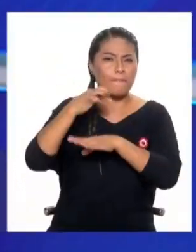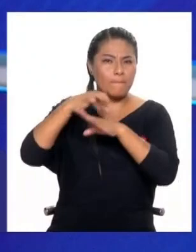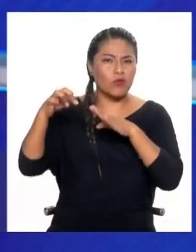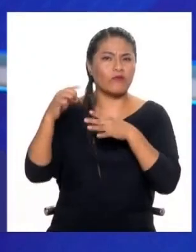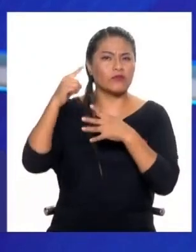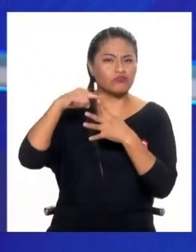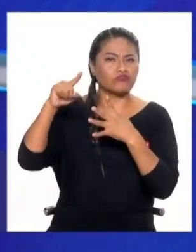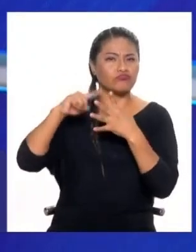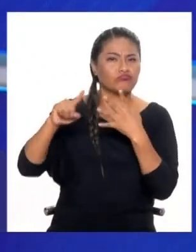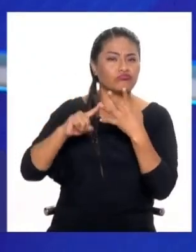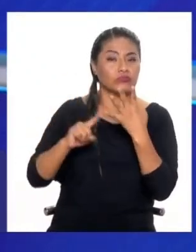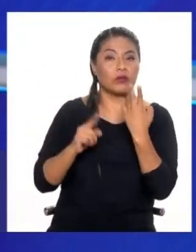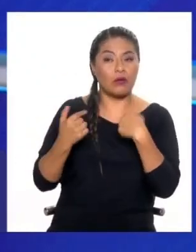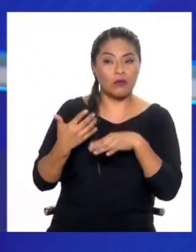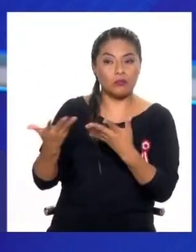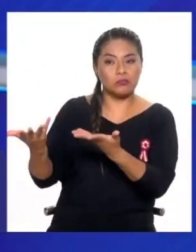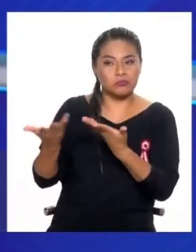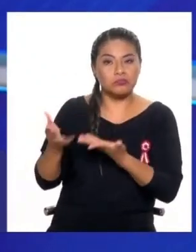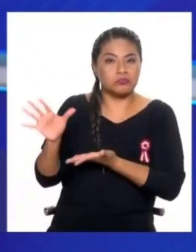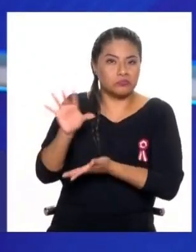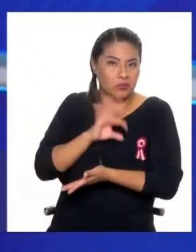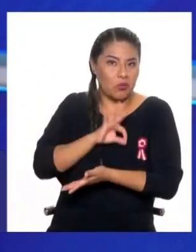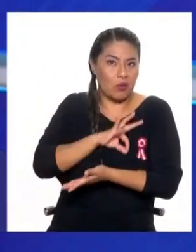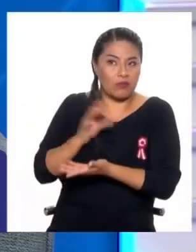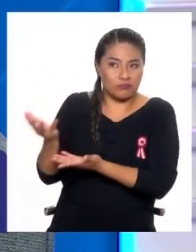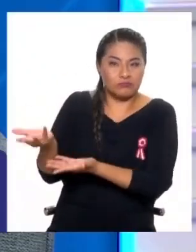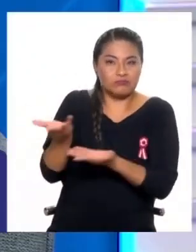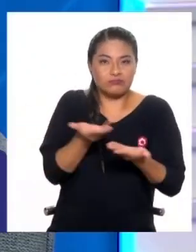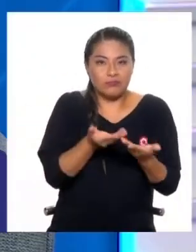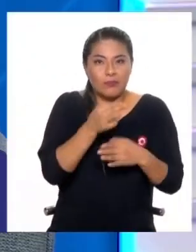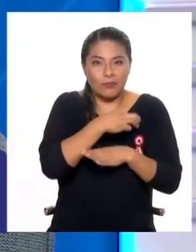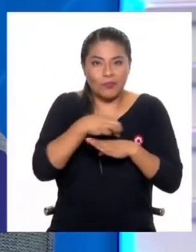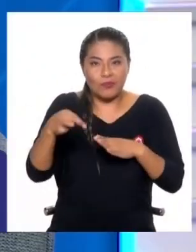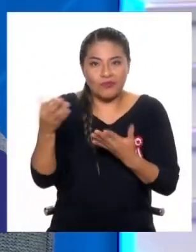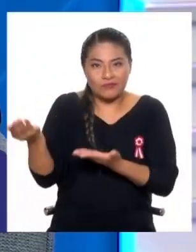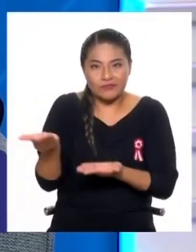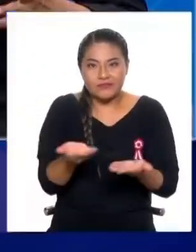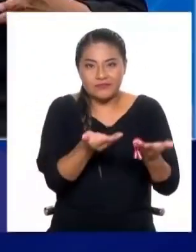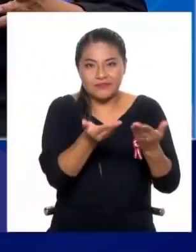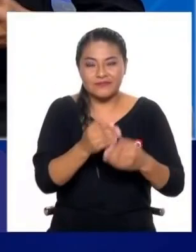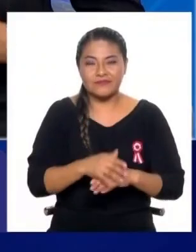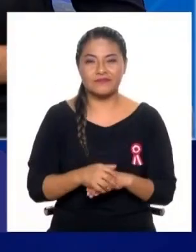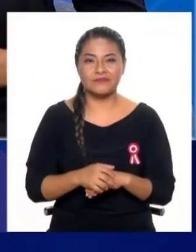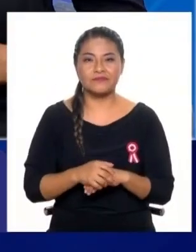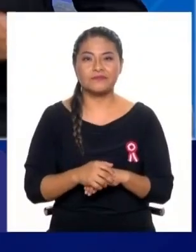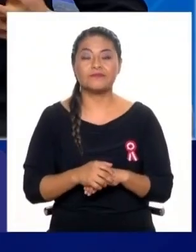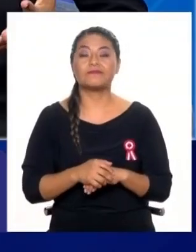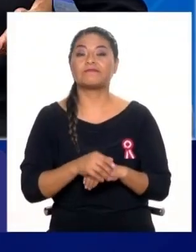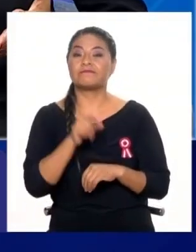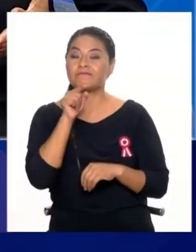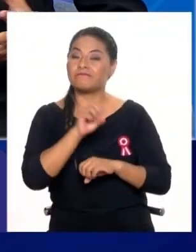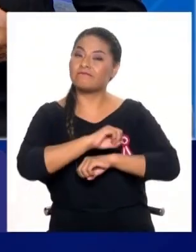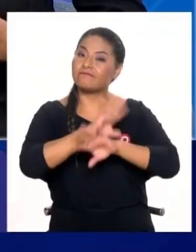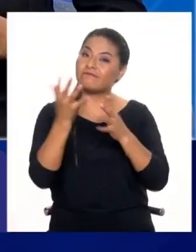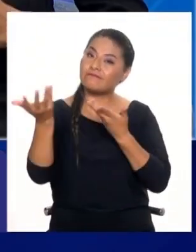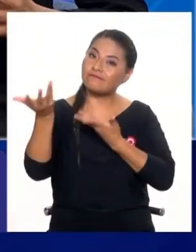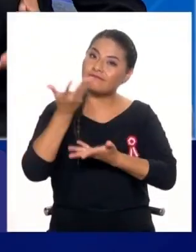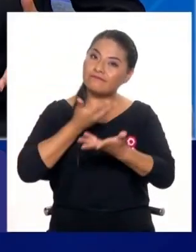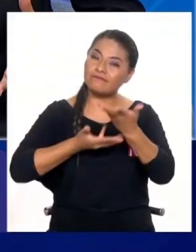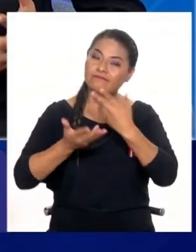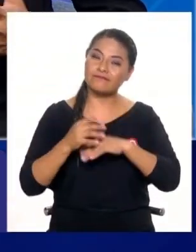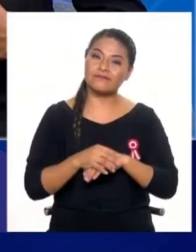el cual podría ser muy bien aprovechado. Estupendo. Bueno, en fin, ojalá que con este tipo de charla que hemos tenido,